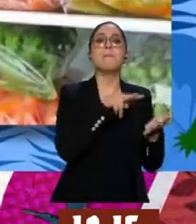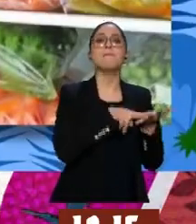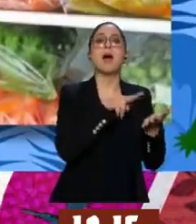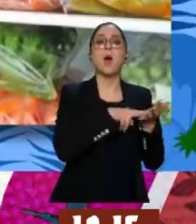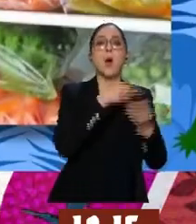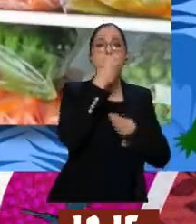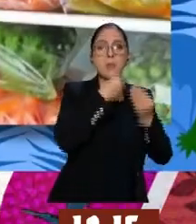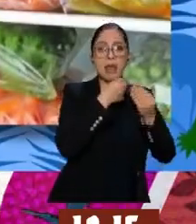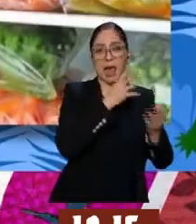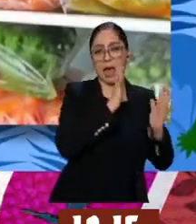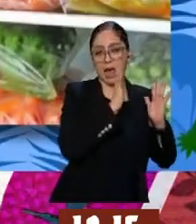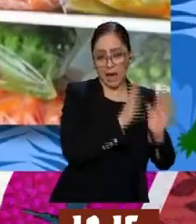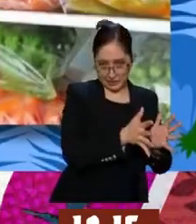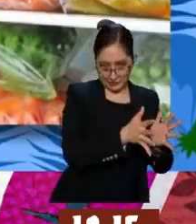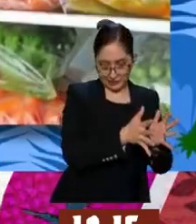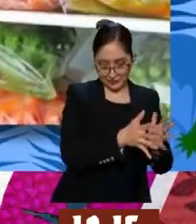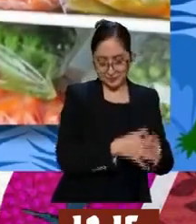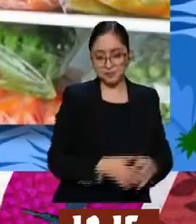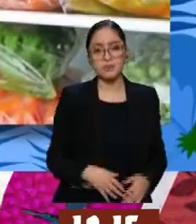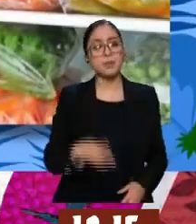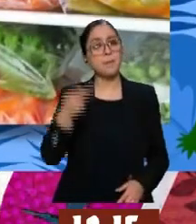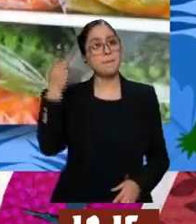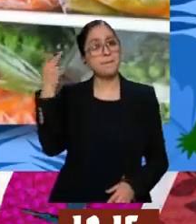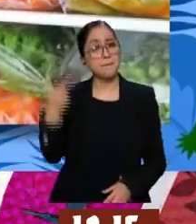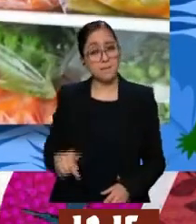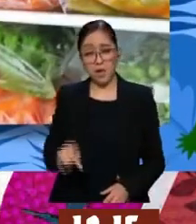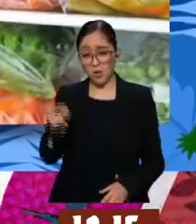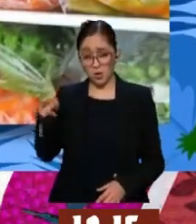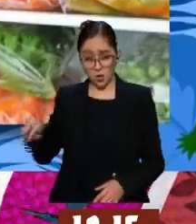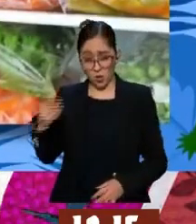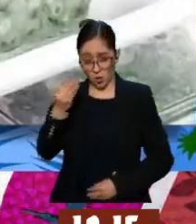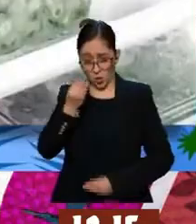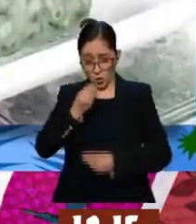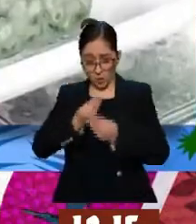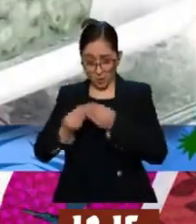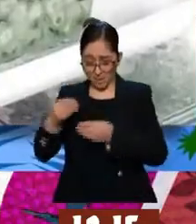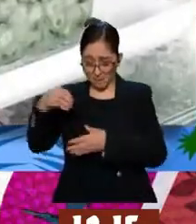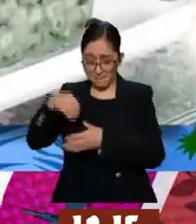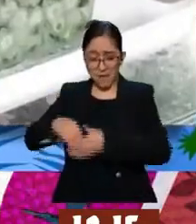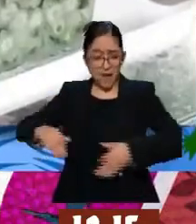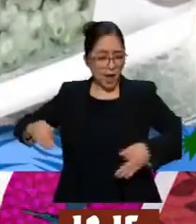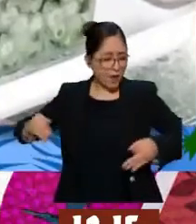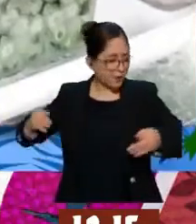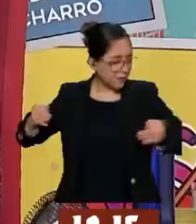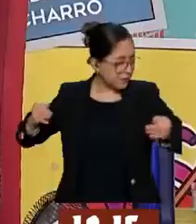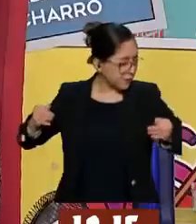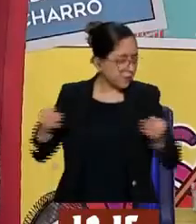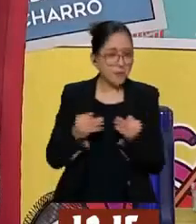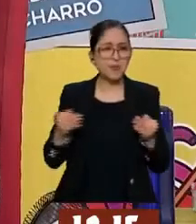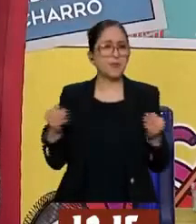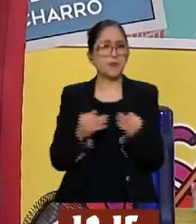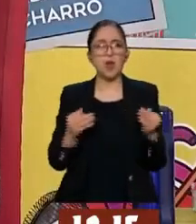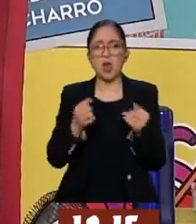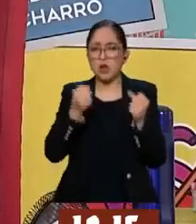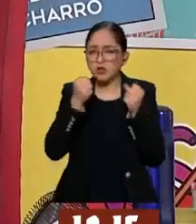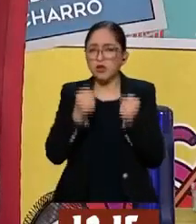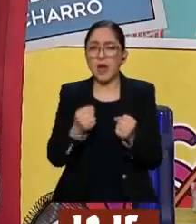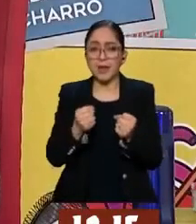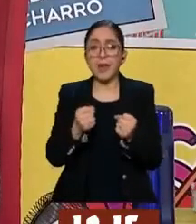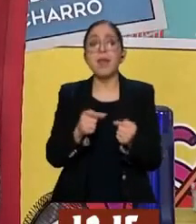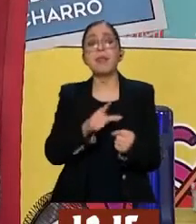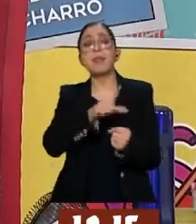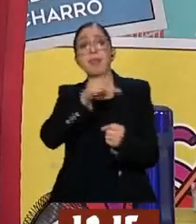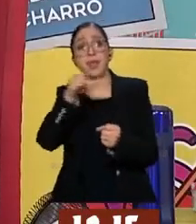Pero además los congelan a unas temperaturas inimaginables. Luego, entre que el camión que las